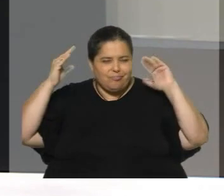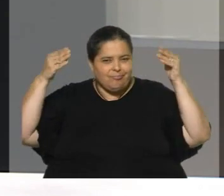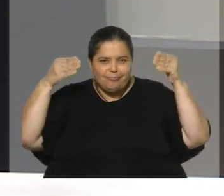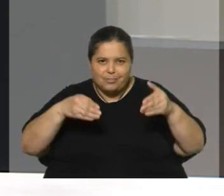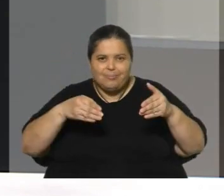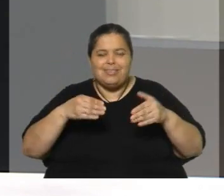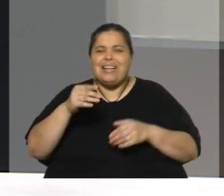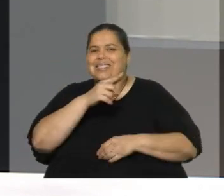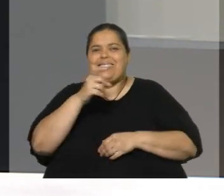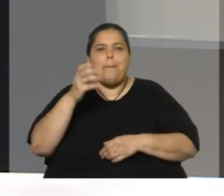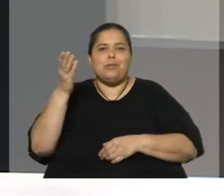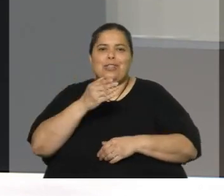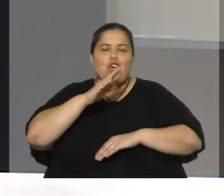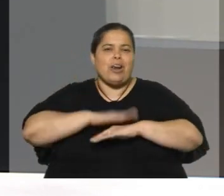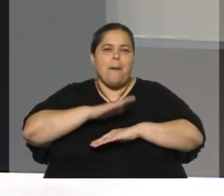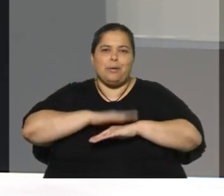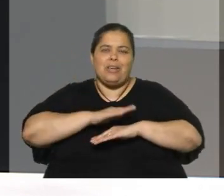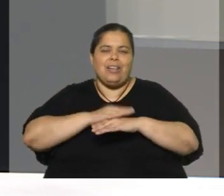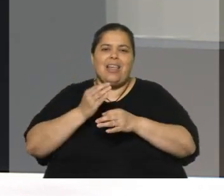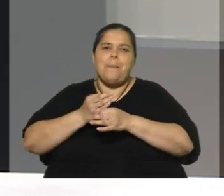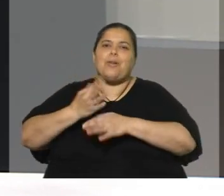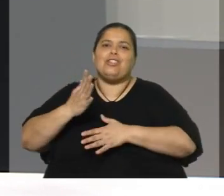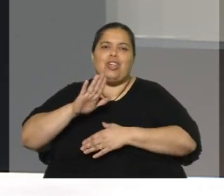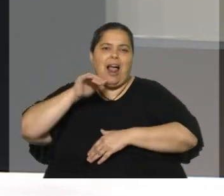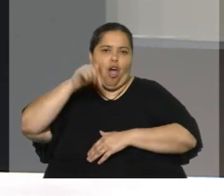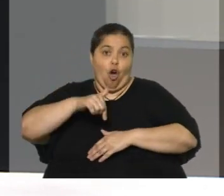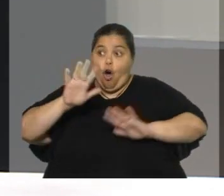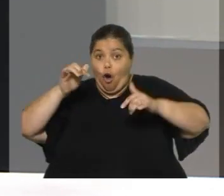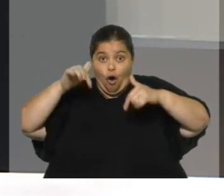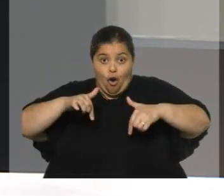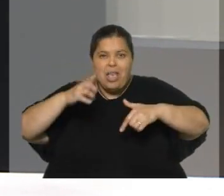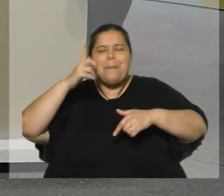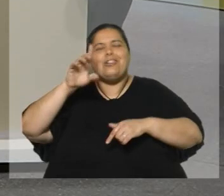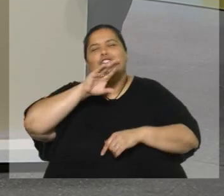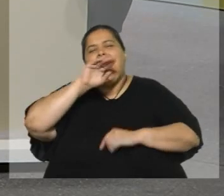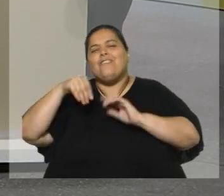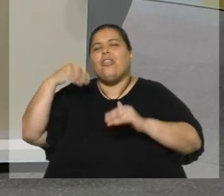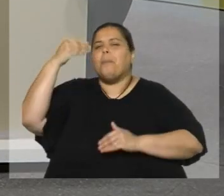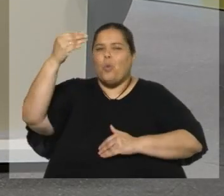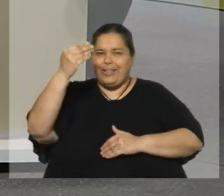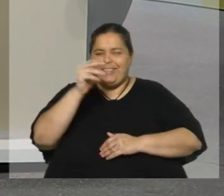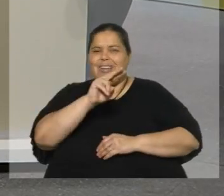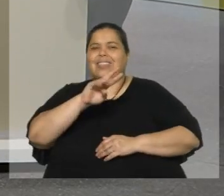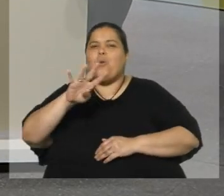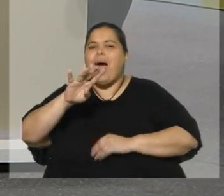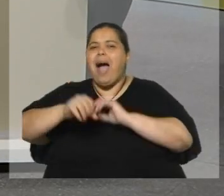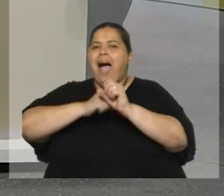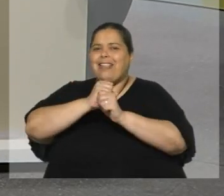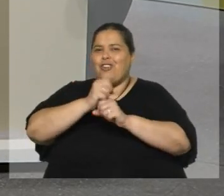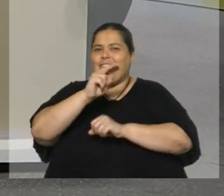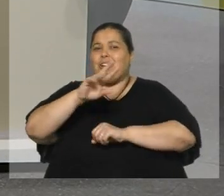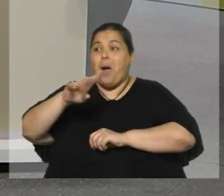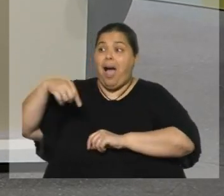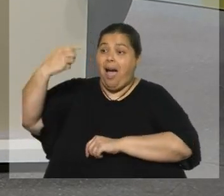100% con mis responsabilidades profesionales. Hoy. Pero yo te estoy hablando de dentro, a principios de